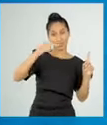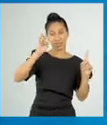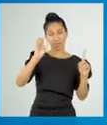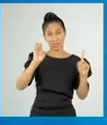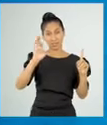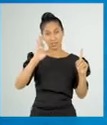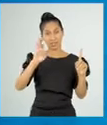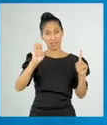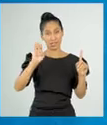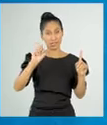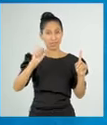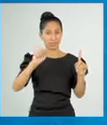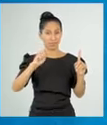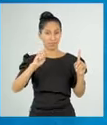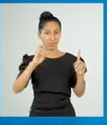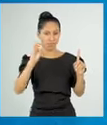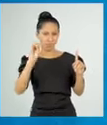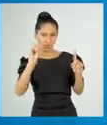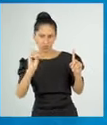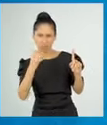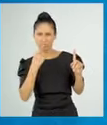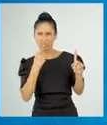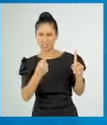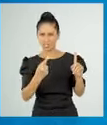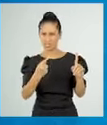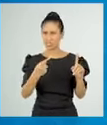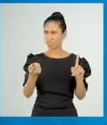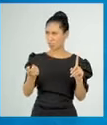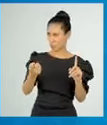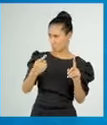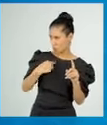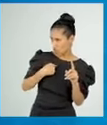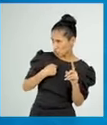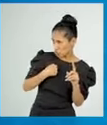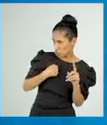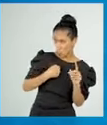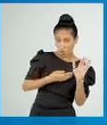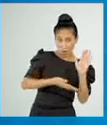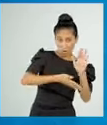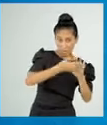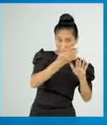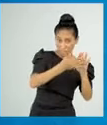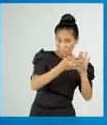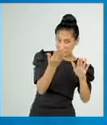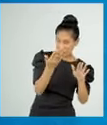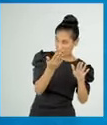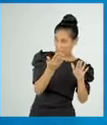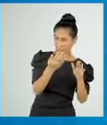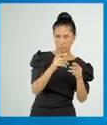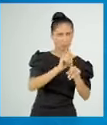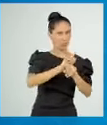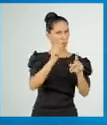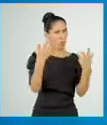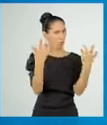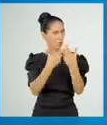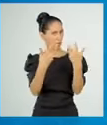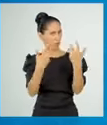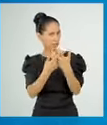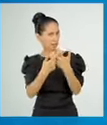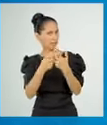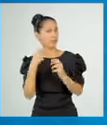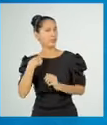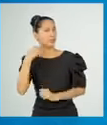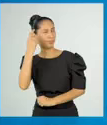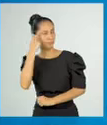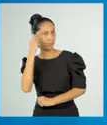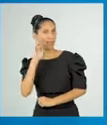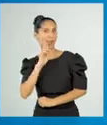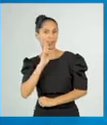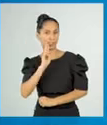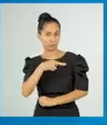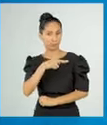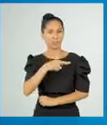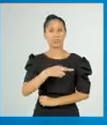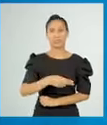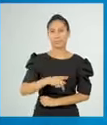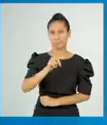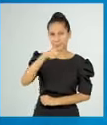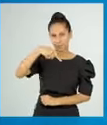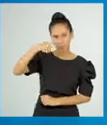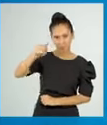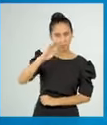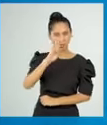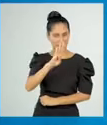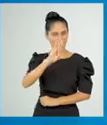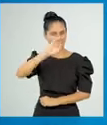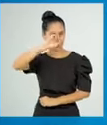esto no es para nada cierto en el texto. Por el contrario. Entonces, la respuesta correcta es la alternativa